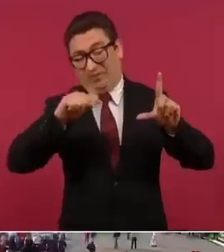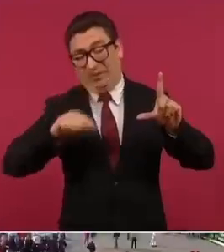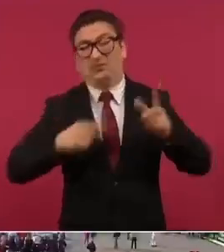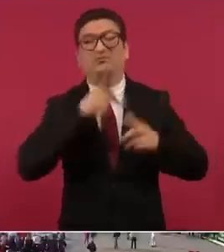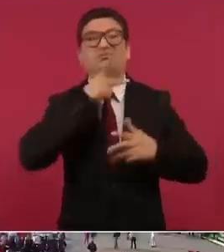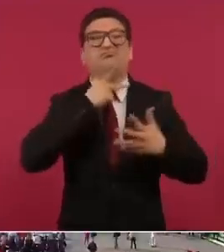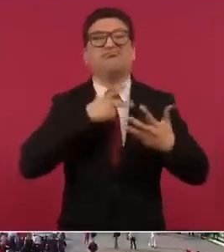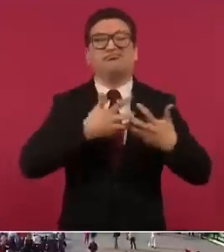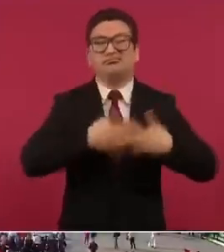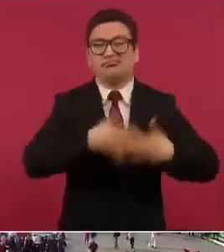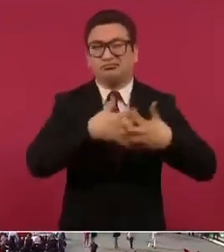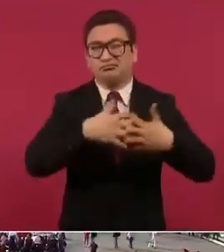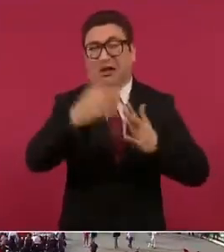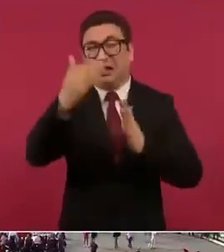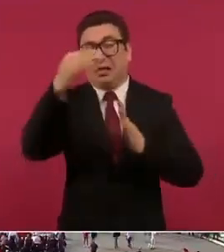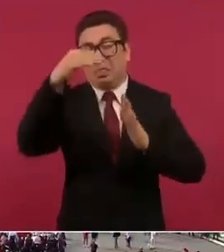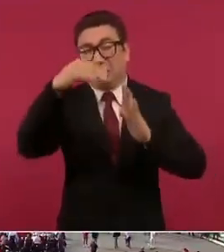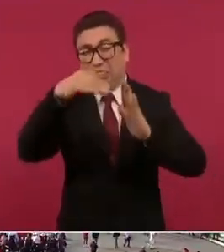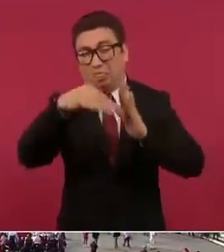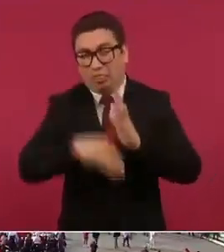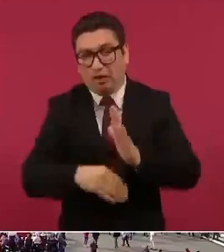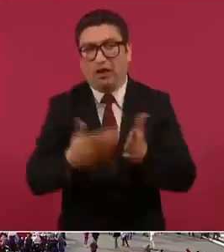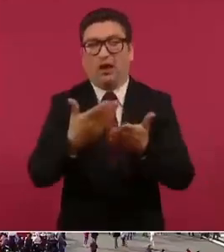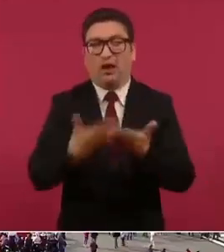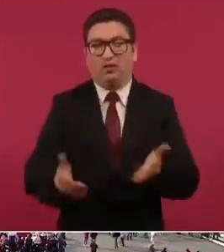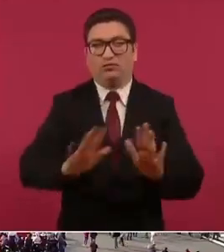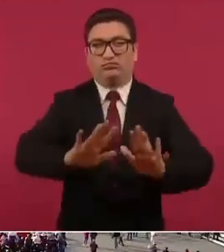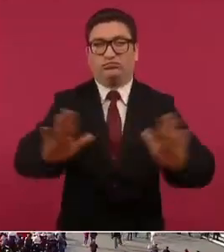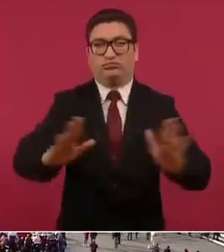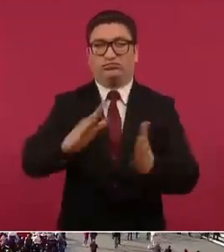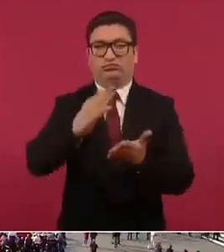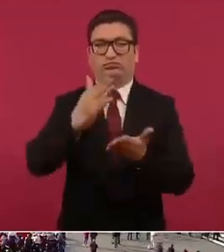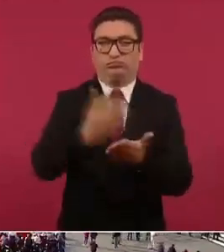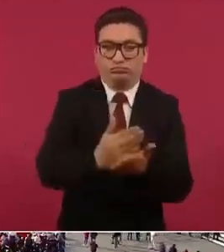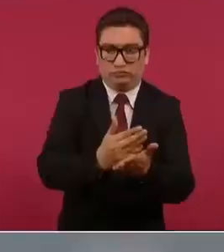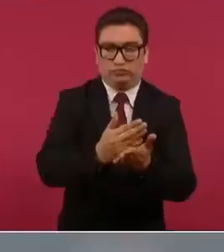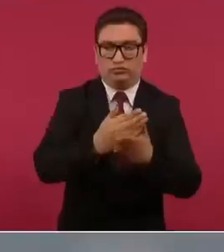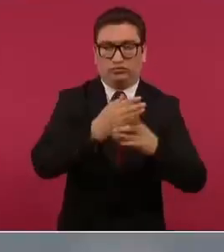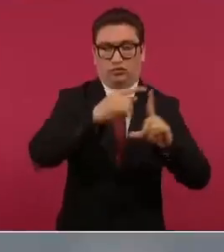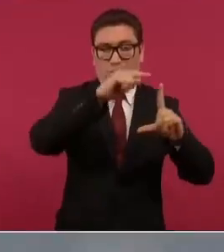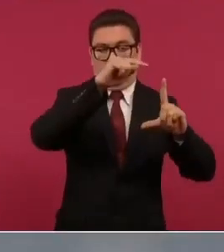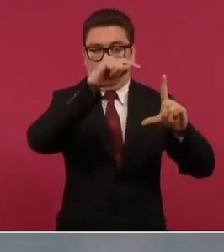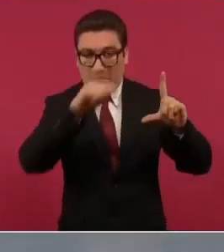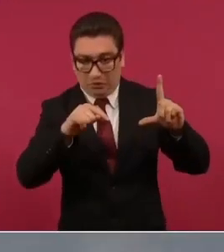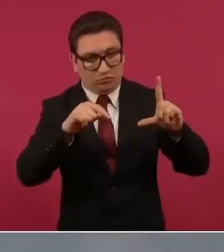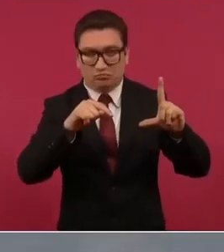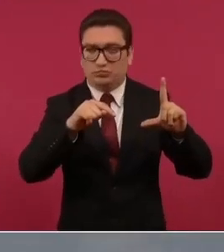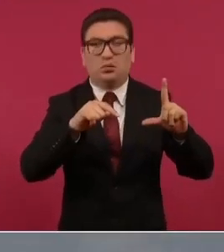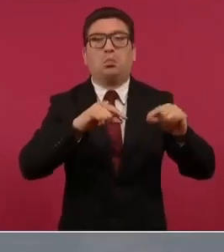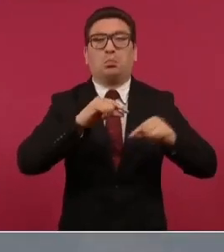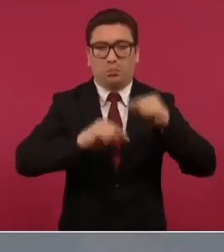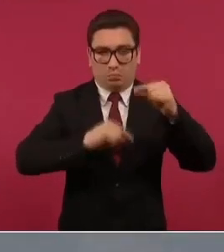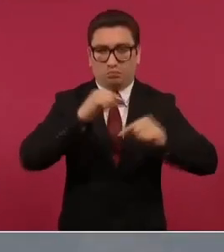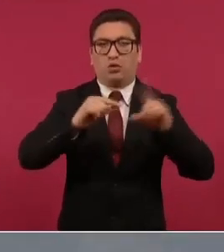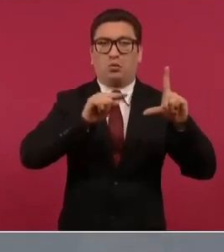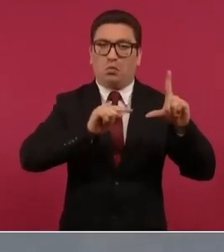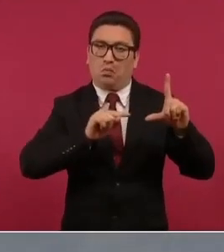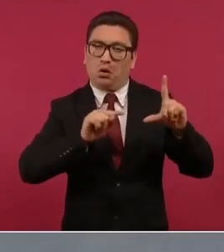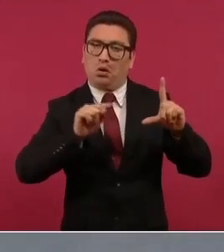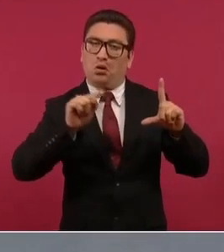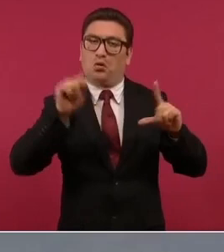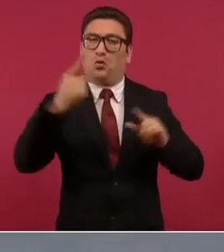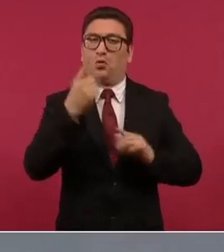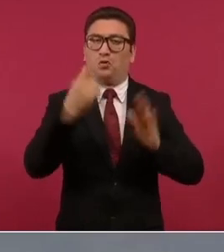ahora ya se detuvo la caída y se está incrementando a un